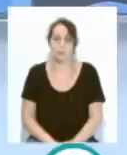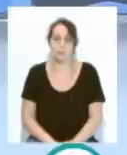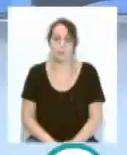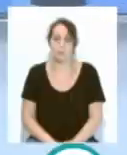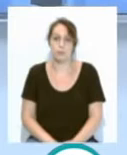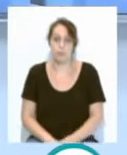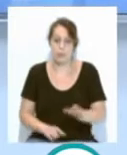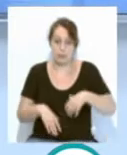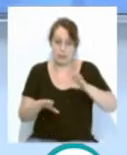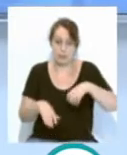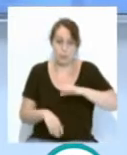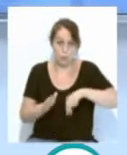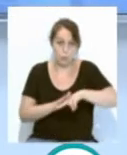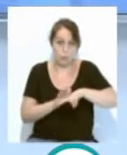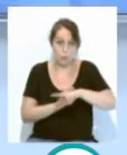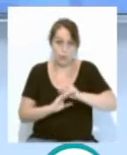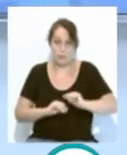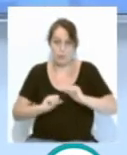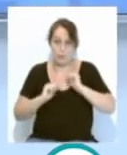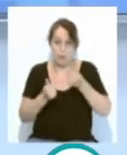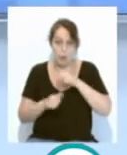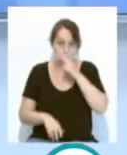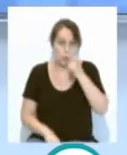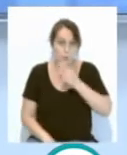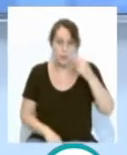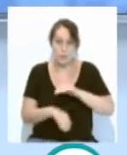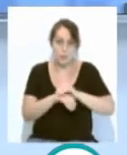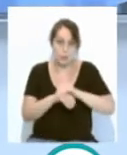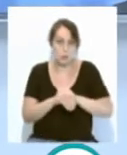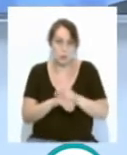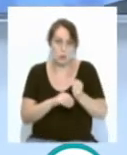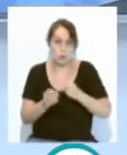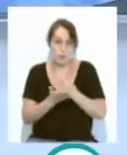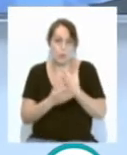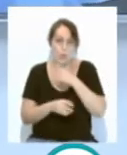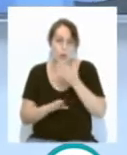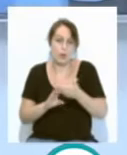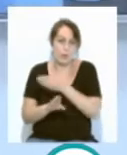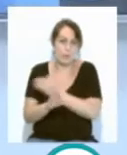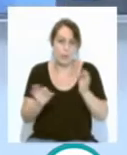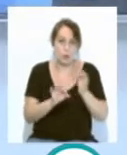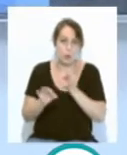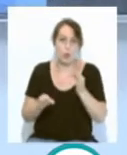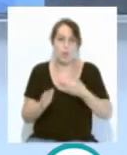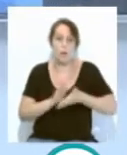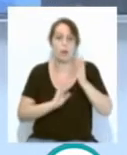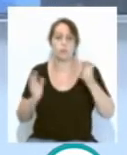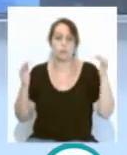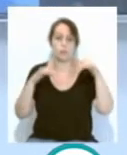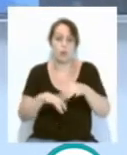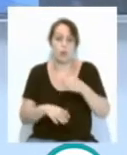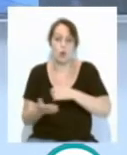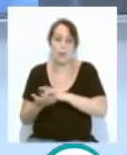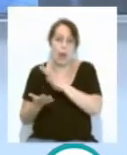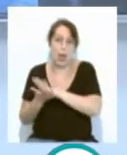El Cádiz Club de Fútbol afronta nuevos compromisos amistosos del periodo preparatorio y se marcha de concentración a